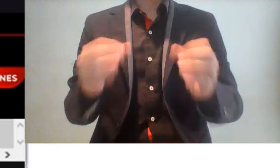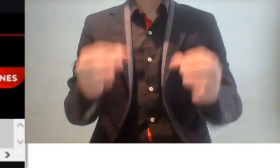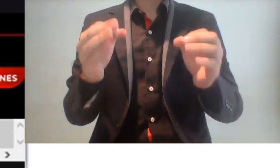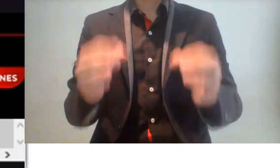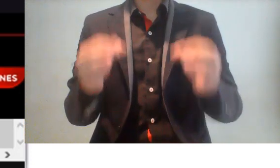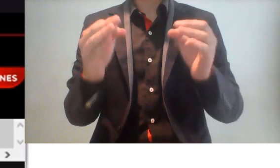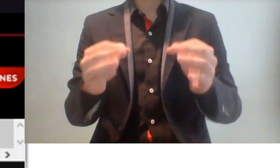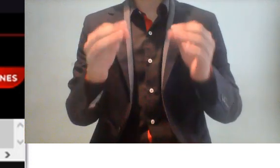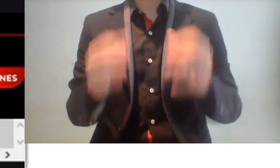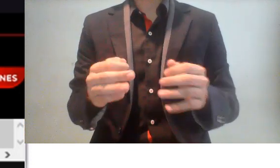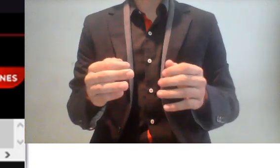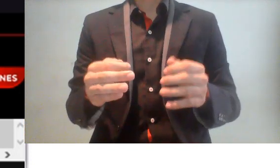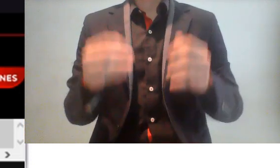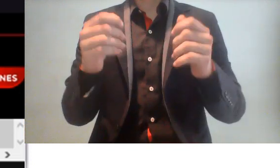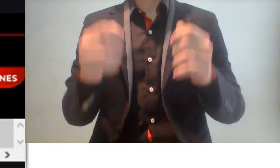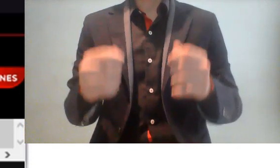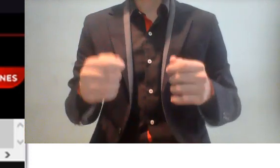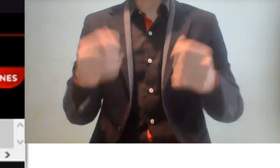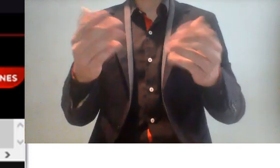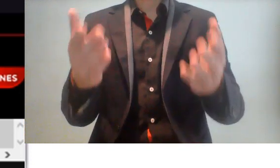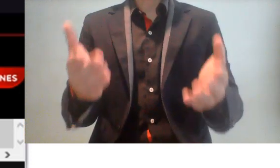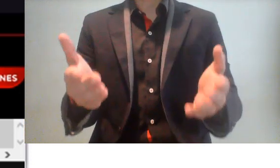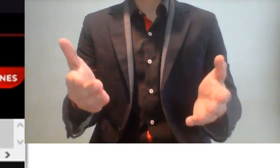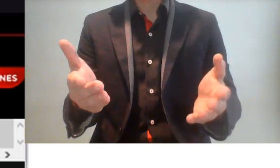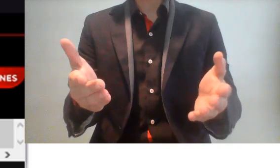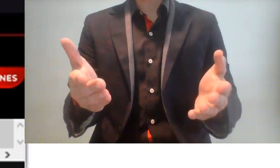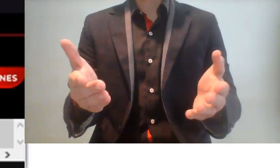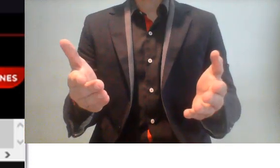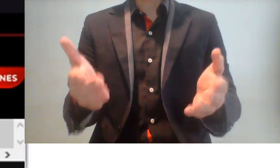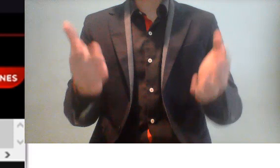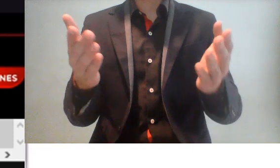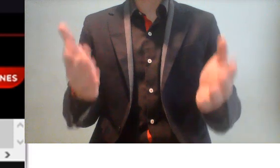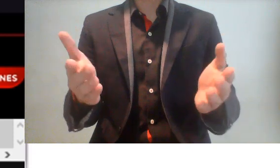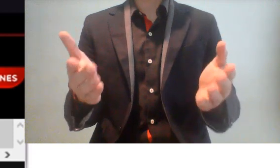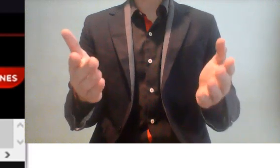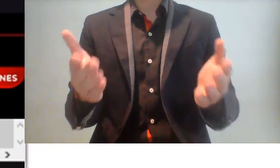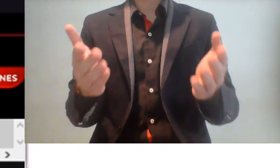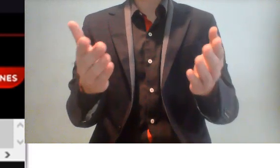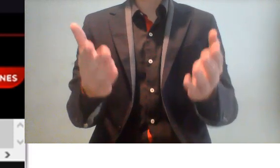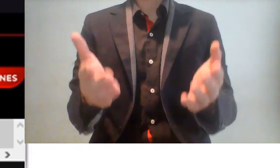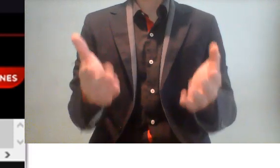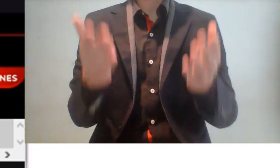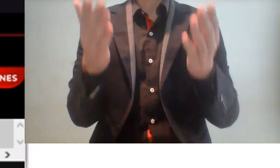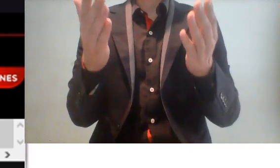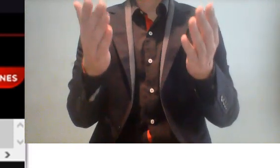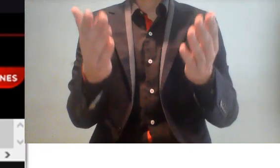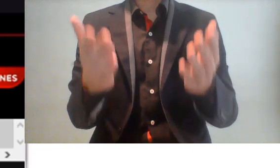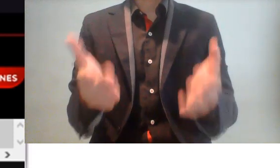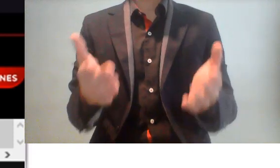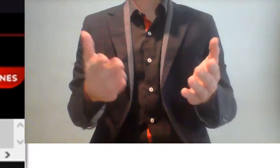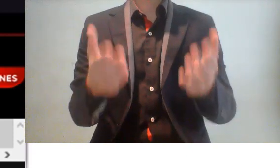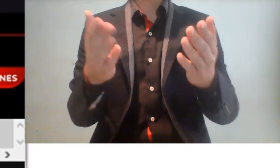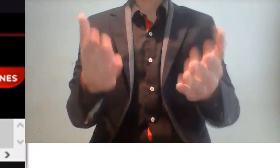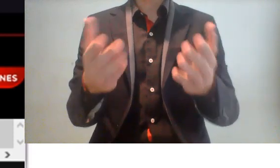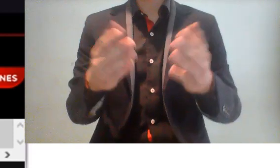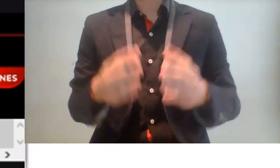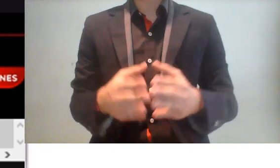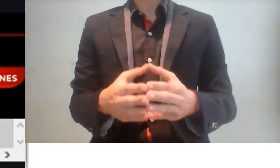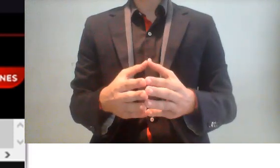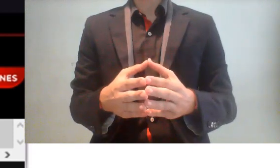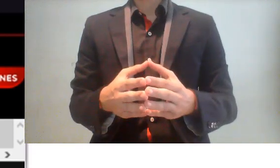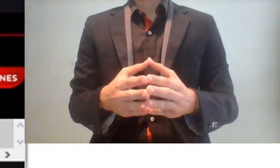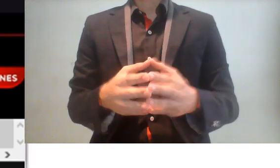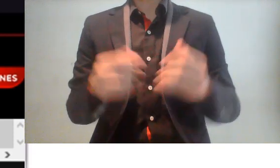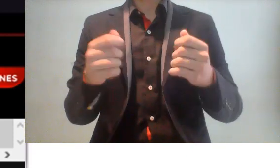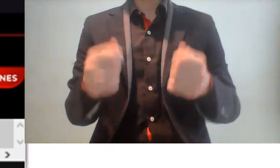más de 2 mil millones de pesos para pensiones complementarias a personajes que a lo mejor ganaban salarios de 40 mil, 50 mil